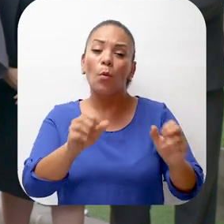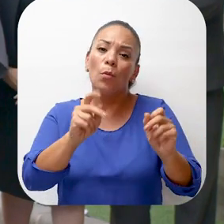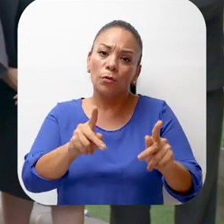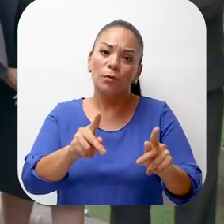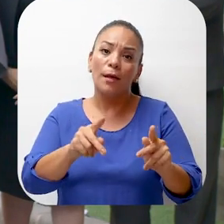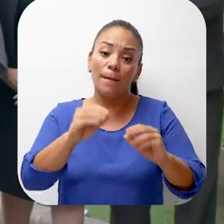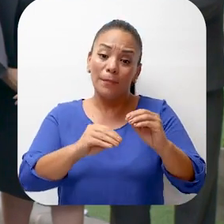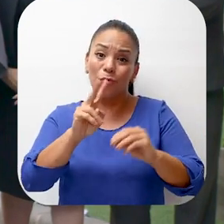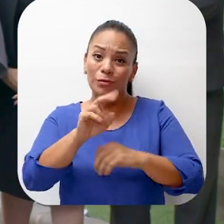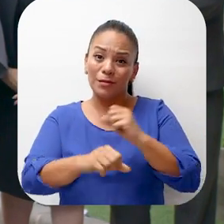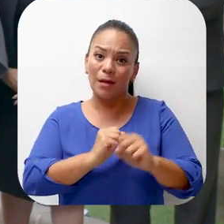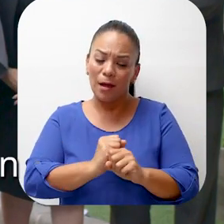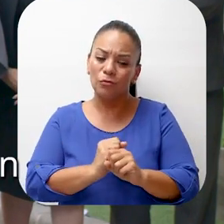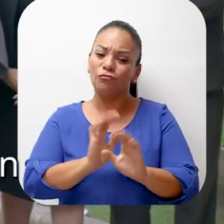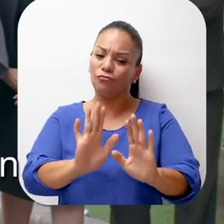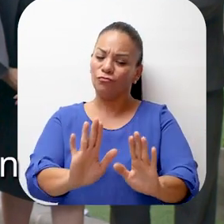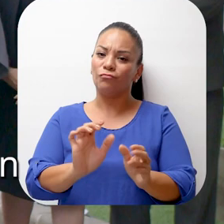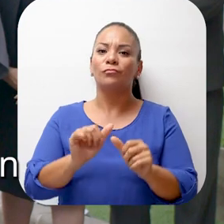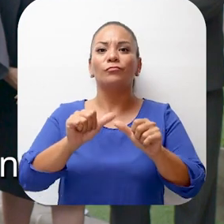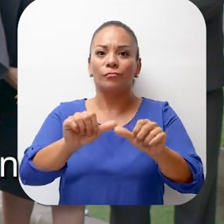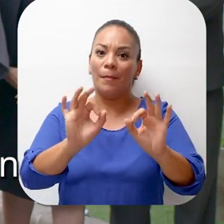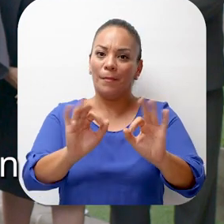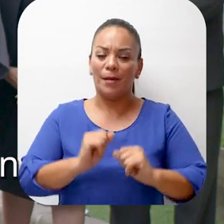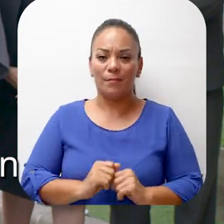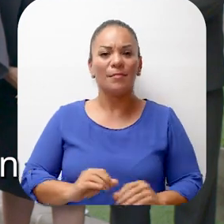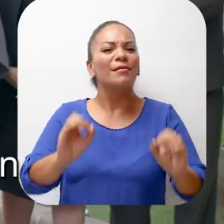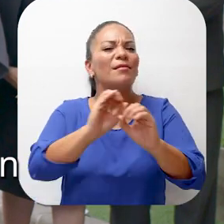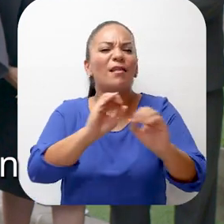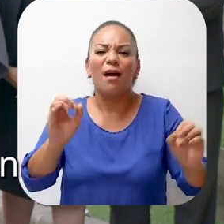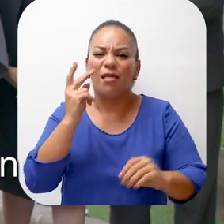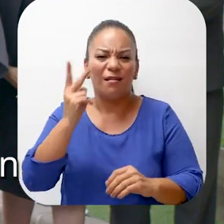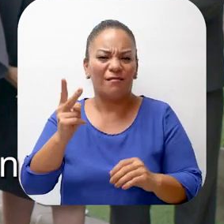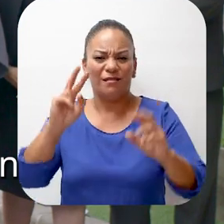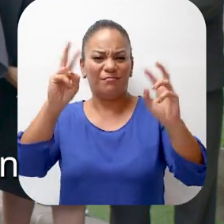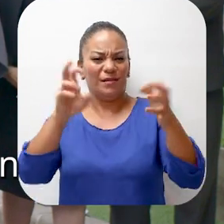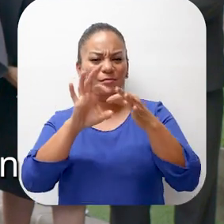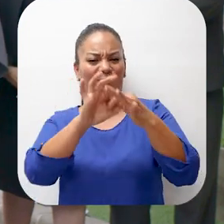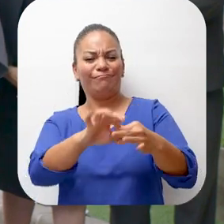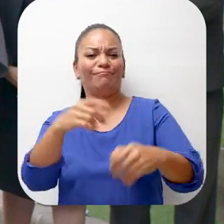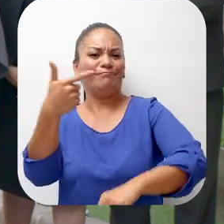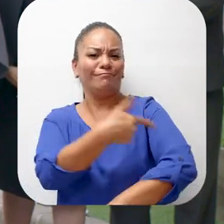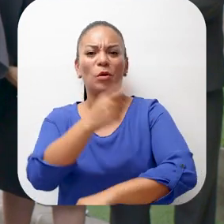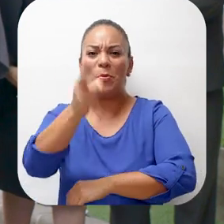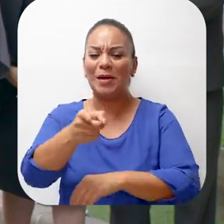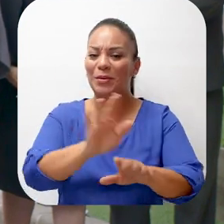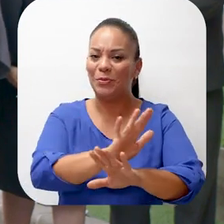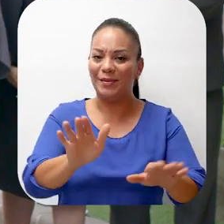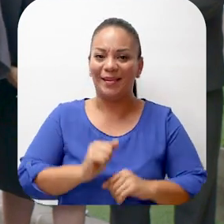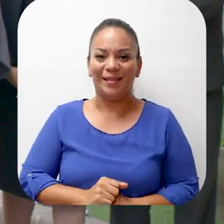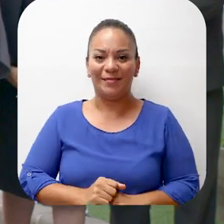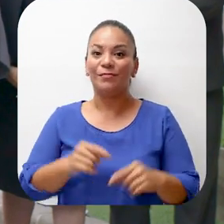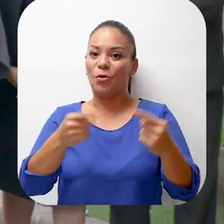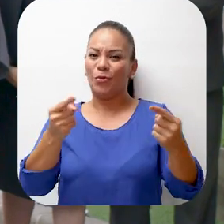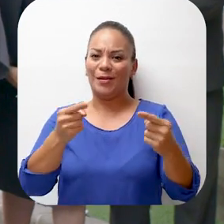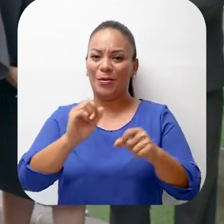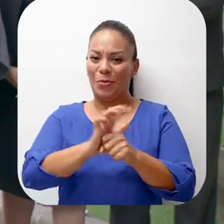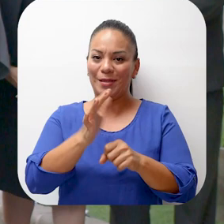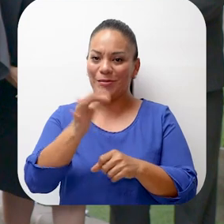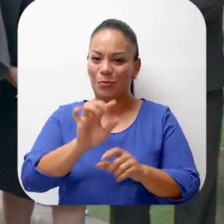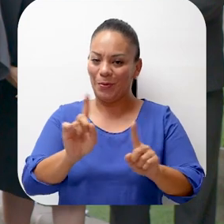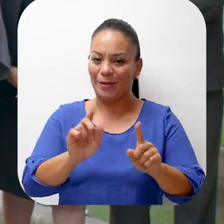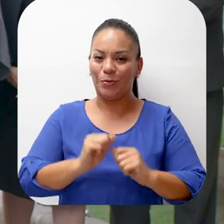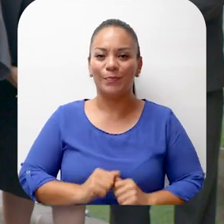y de menos de dos años y sobre todo nada que ver con vacunación obligatoria contra el COVID